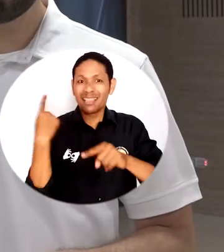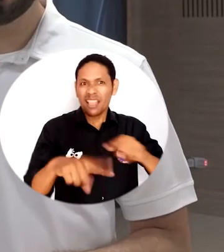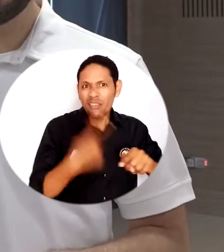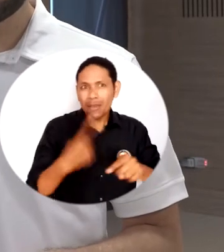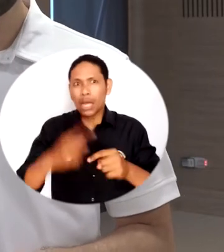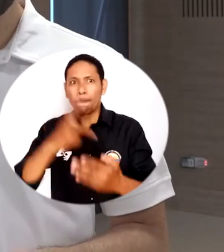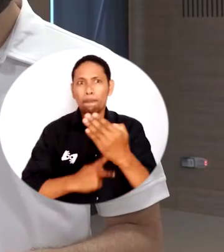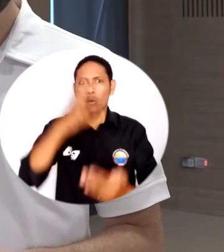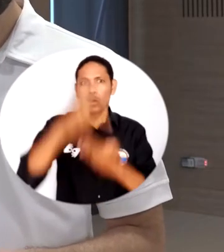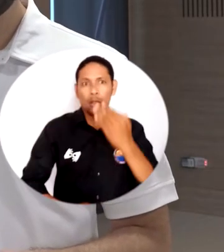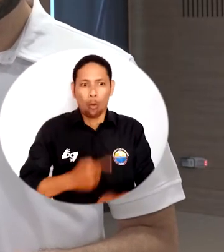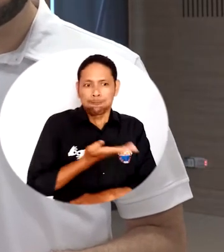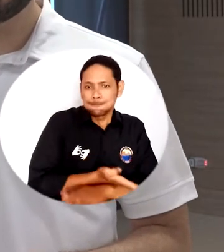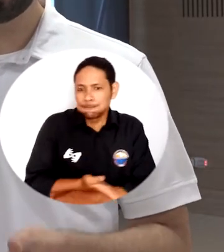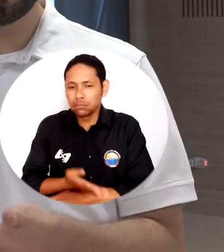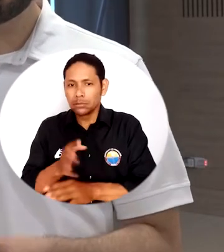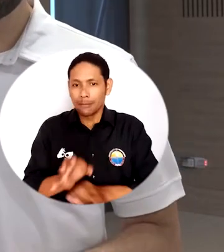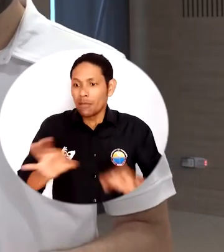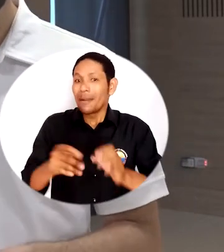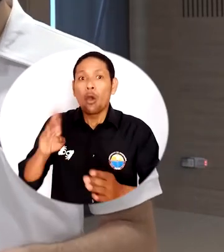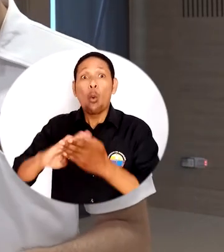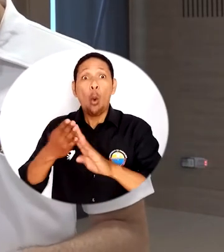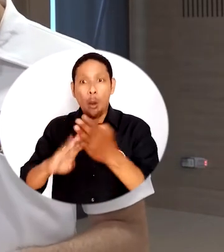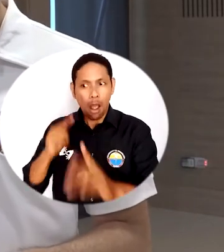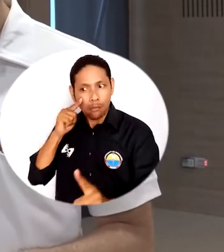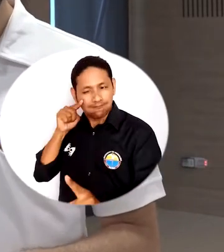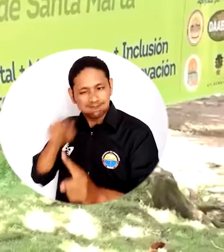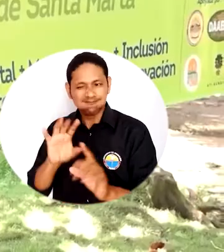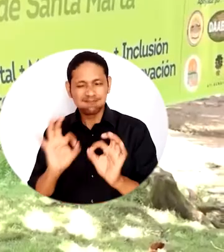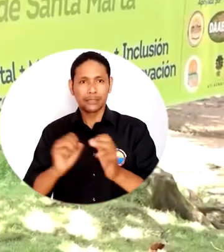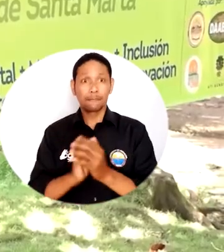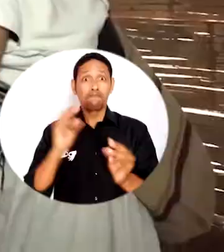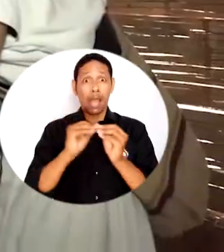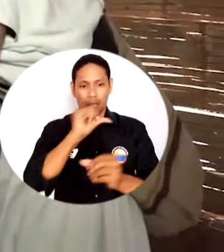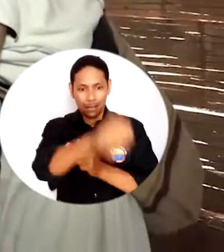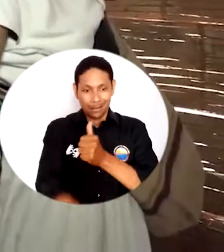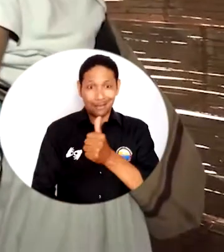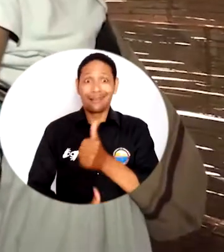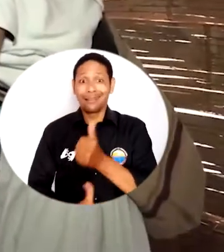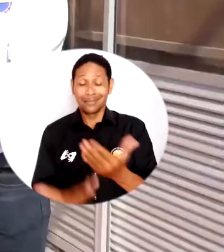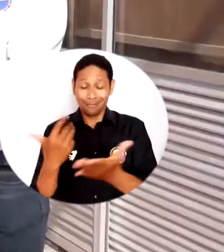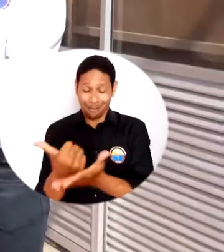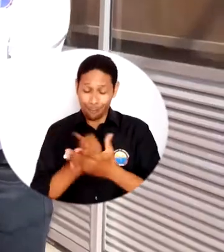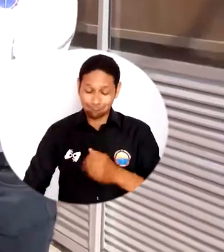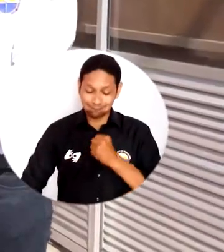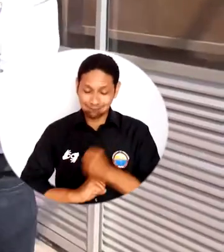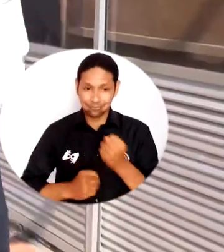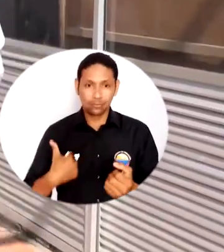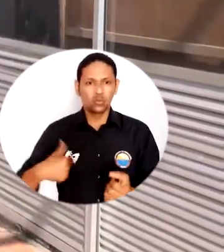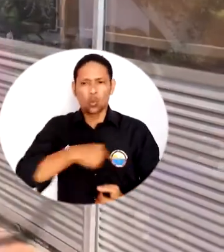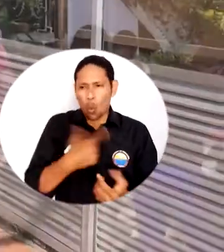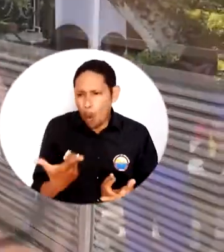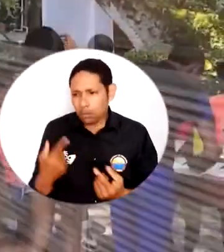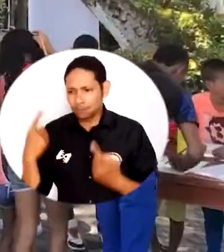diferentes proyectos e iniciativas que impactan directamente a las comunidades y cómo la vicerrectoría de extensión ayuda a conectarnos